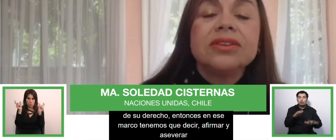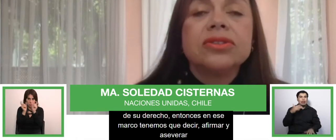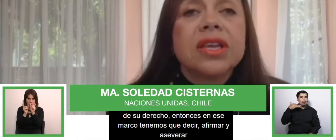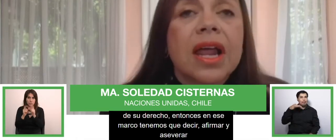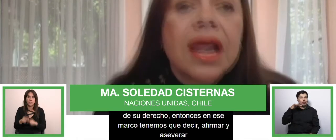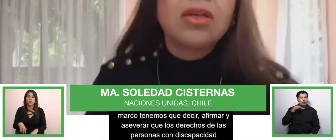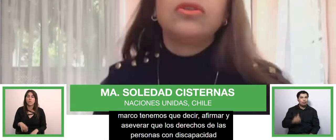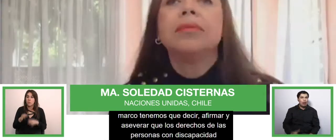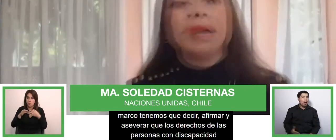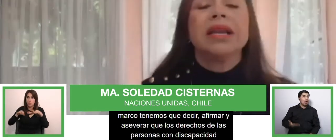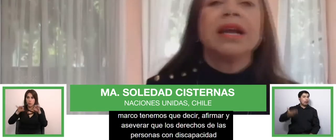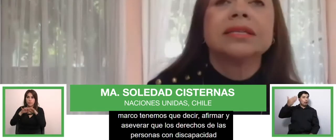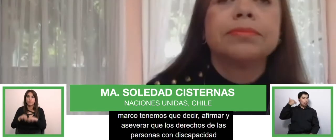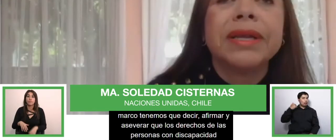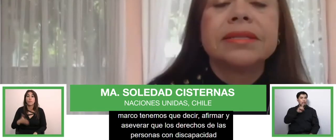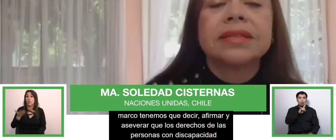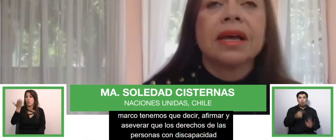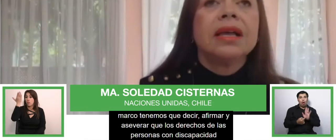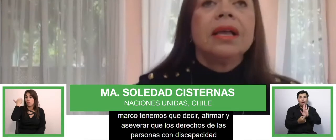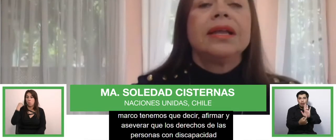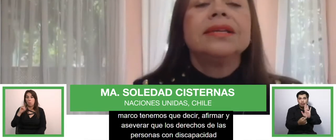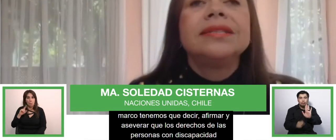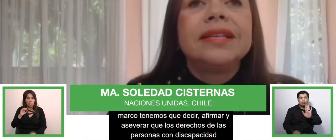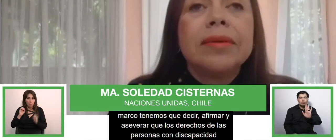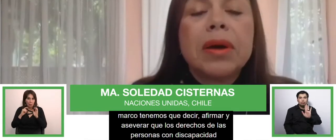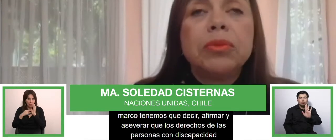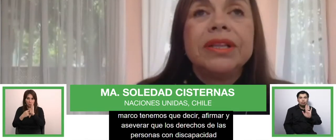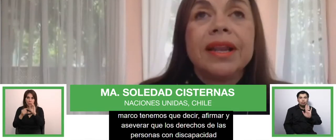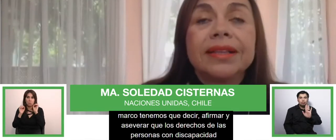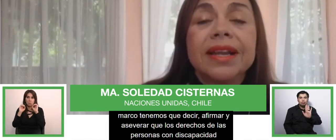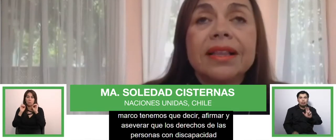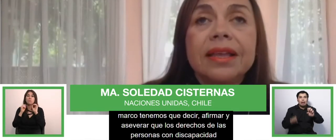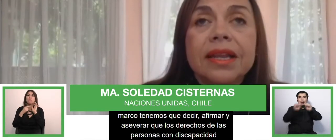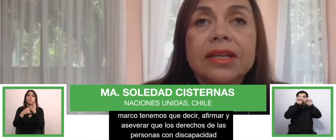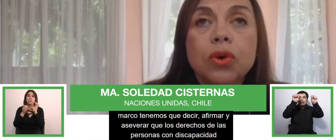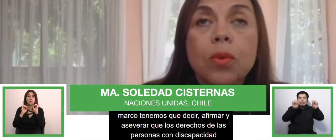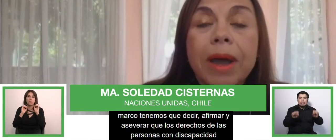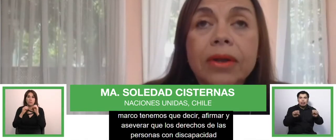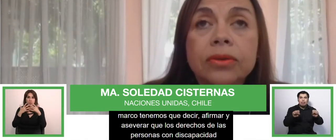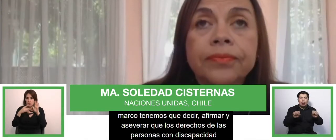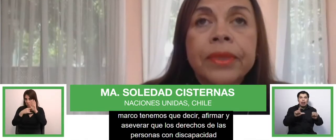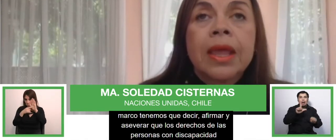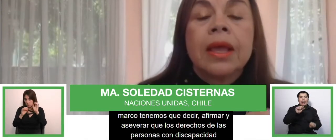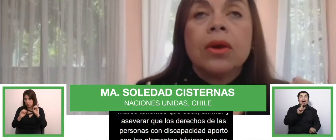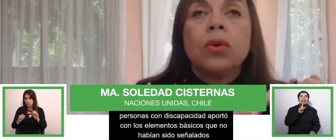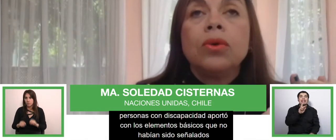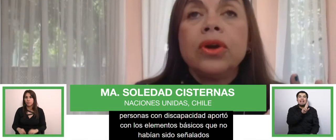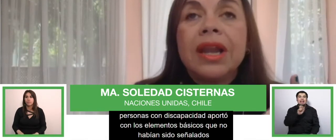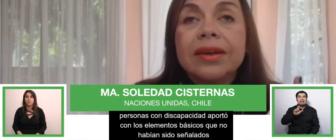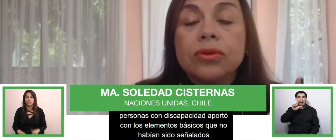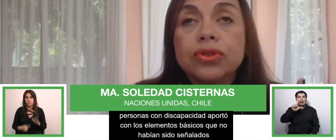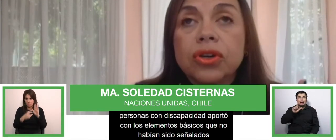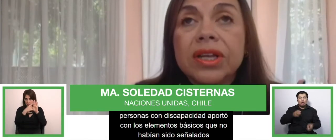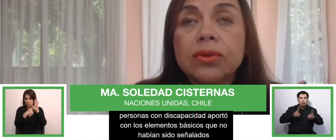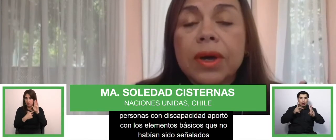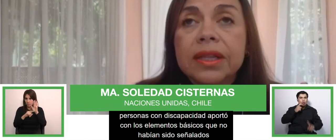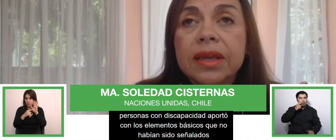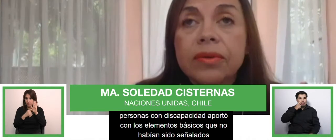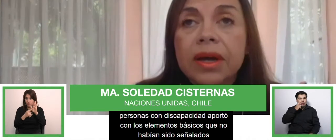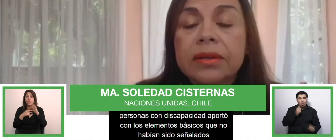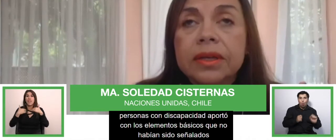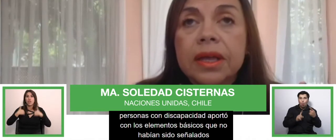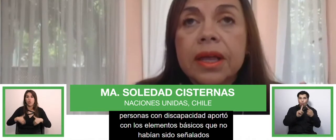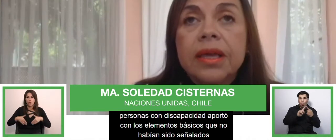habían sido señalados de manera expresa en el sistema multilateral de derechos humanos. Uno es la inclusión